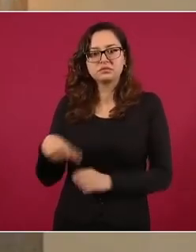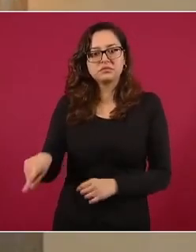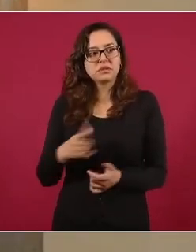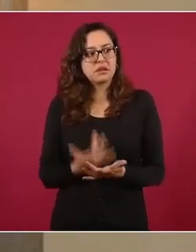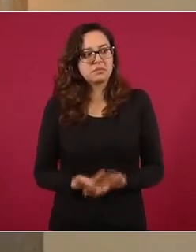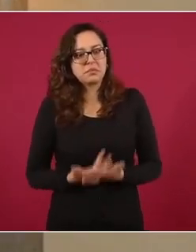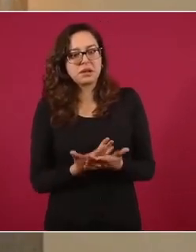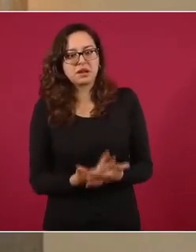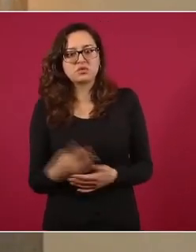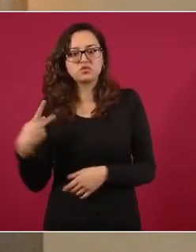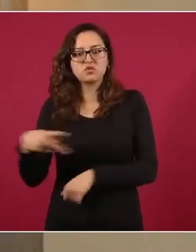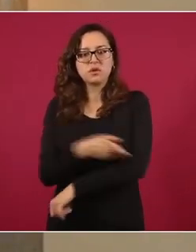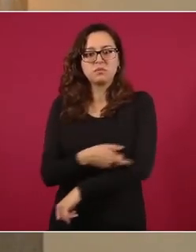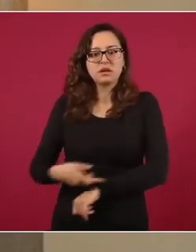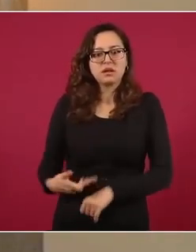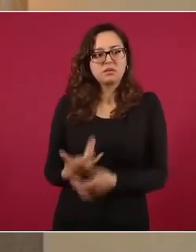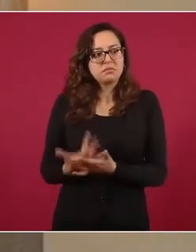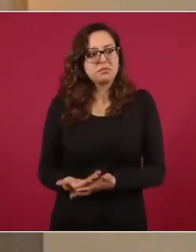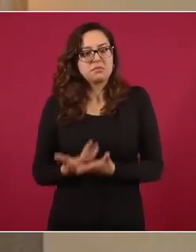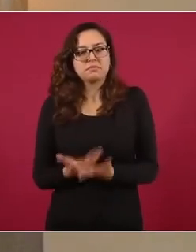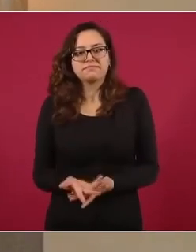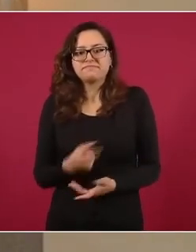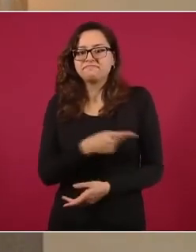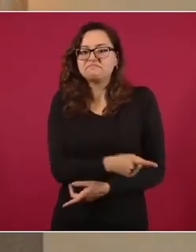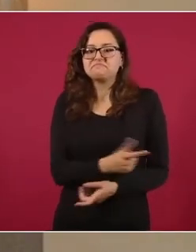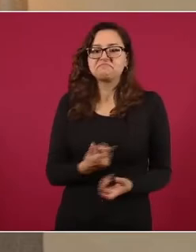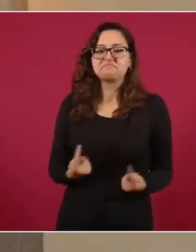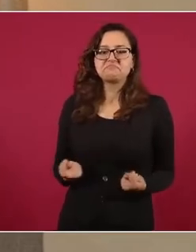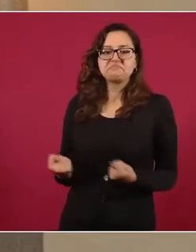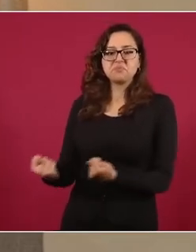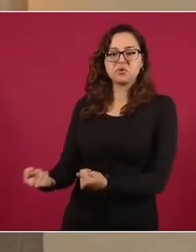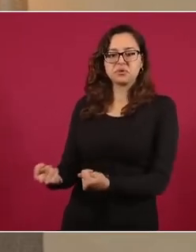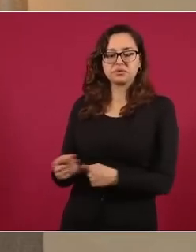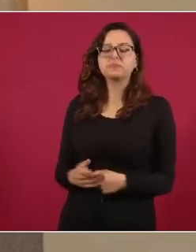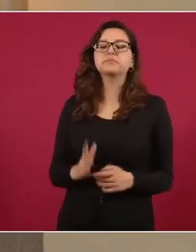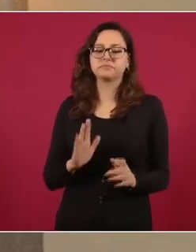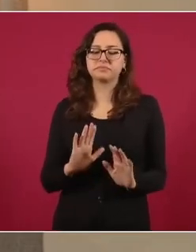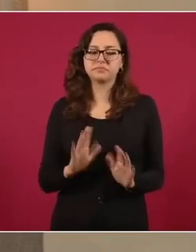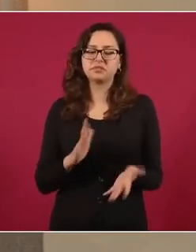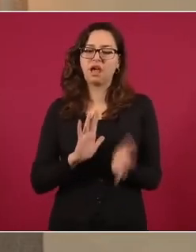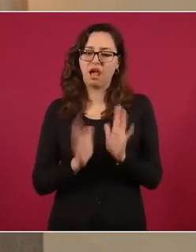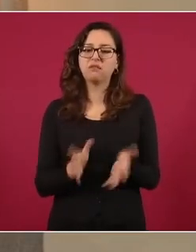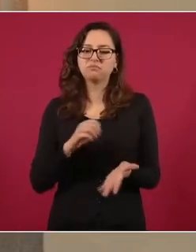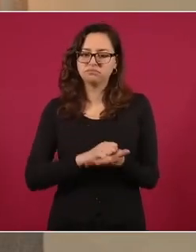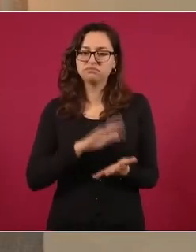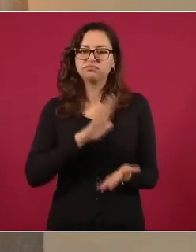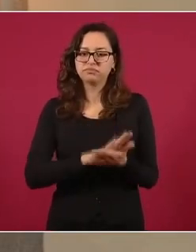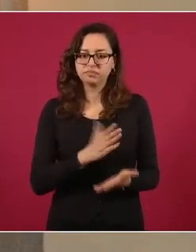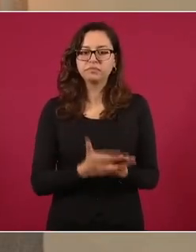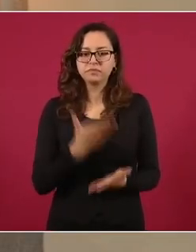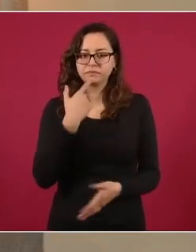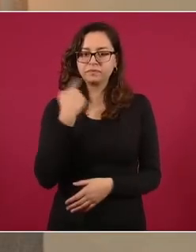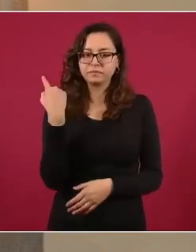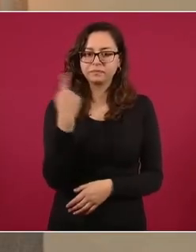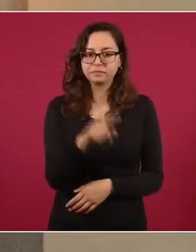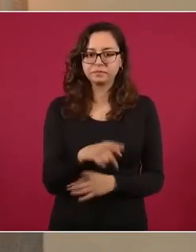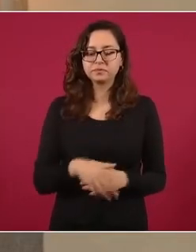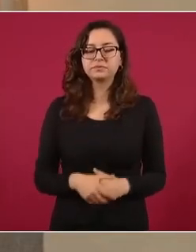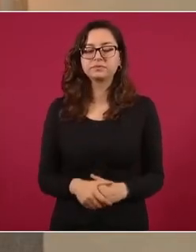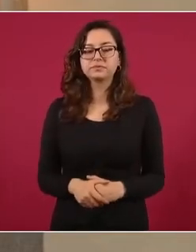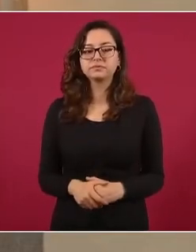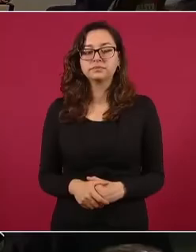proceder en consecuencia. La siguiente, dar cuenta también, como cada semana